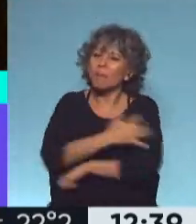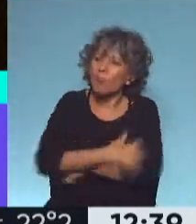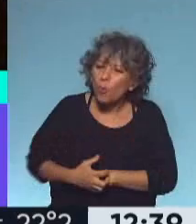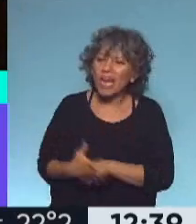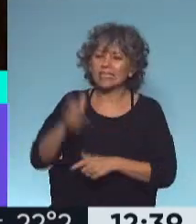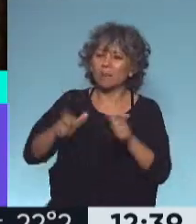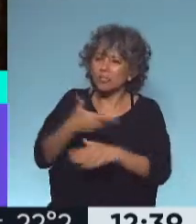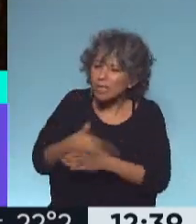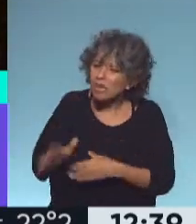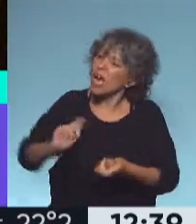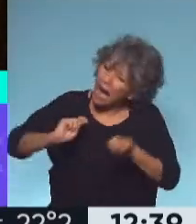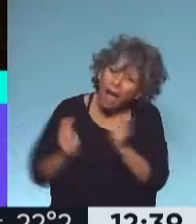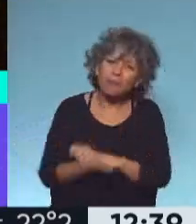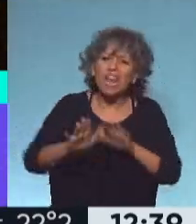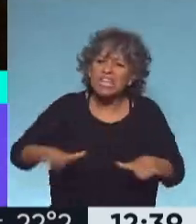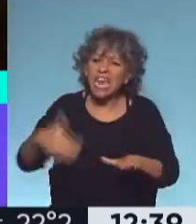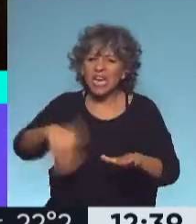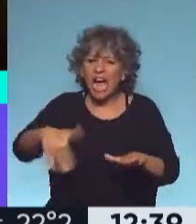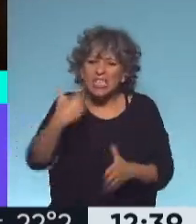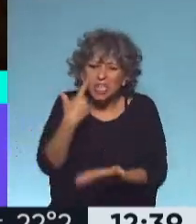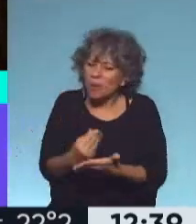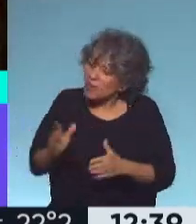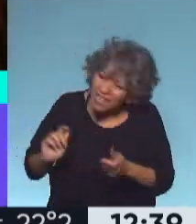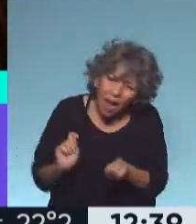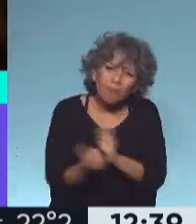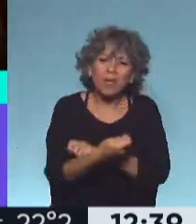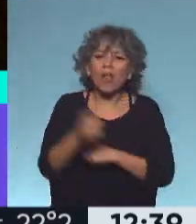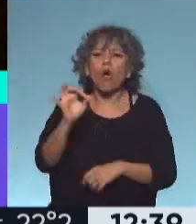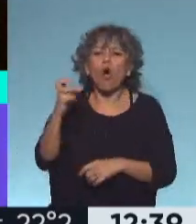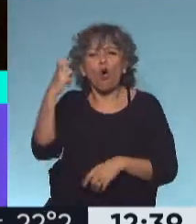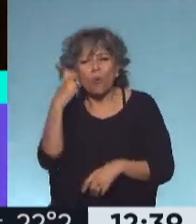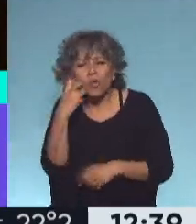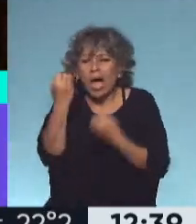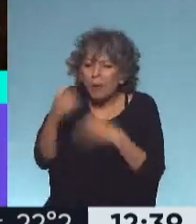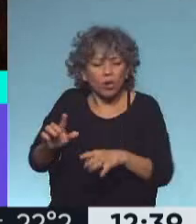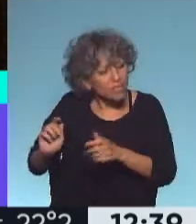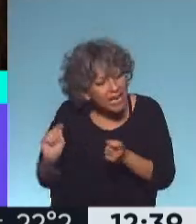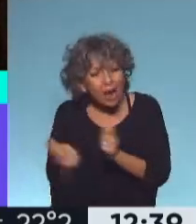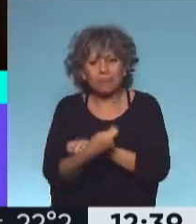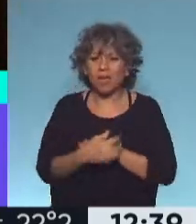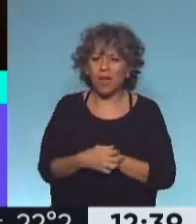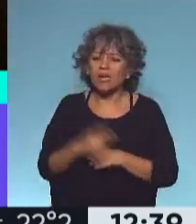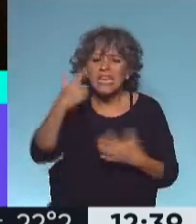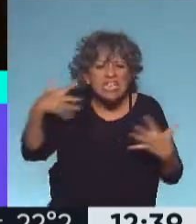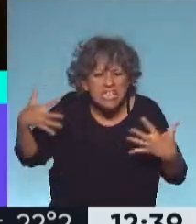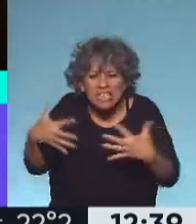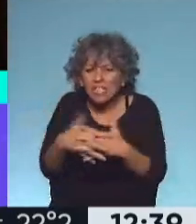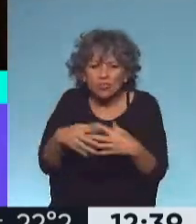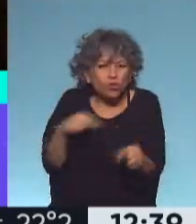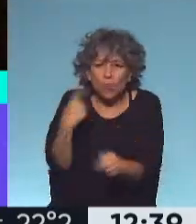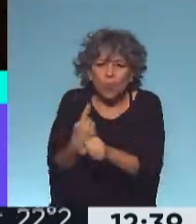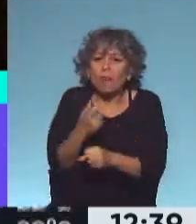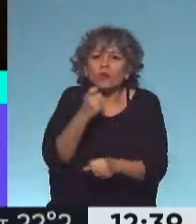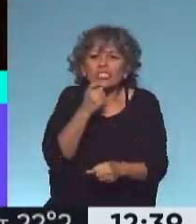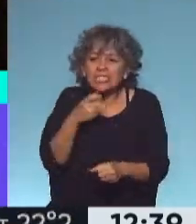excluidos, la gente de la calle, los niños de la calle, los ancianos abandonados. No podemos avanzar hacia la integración sin traerlos a la vida.